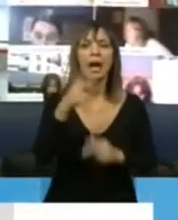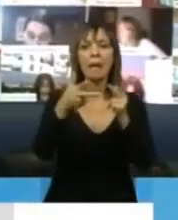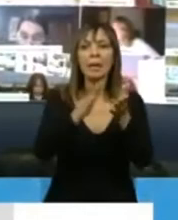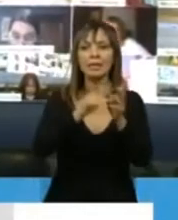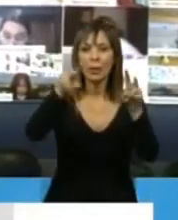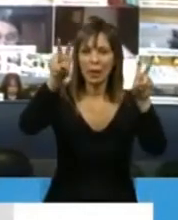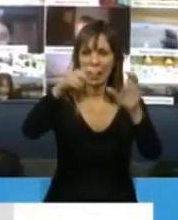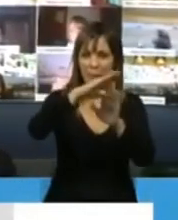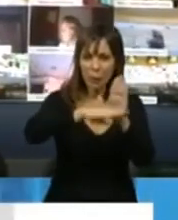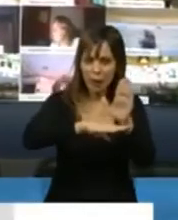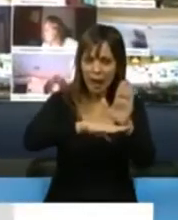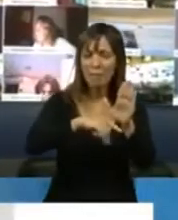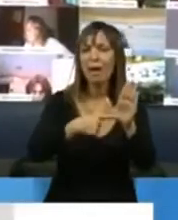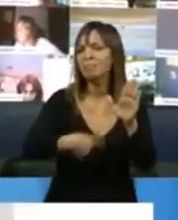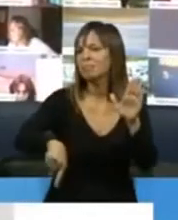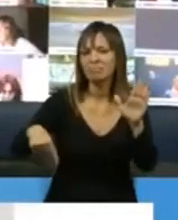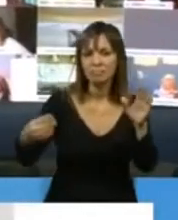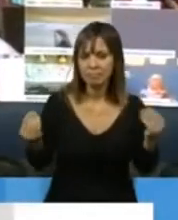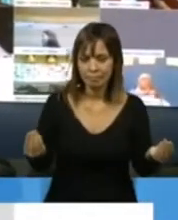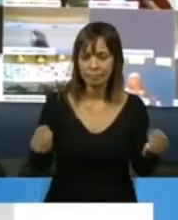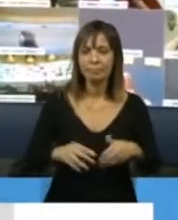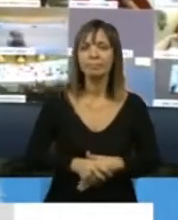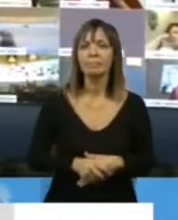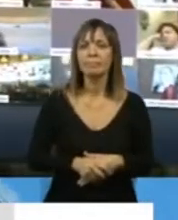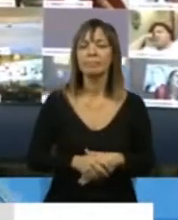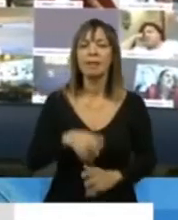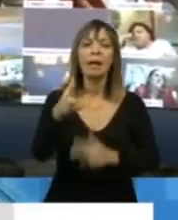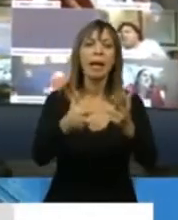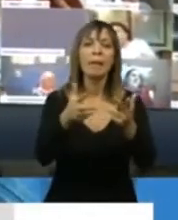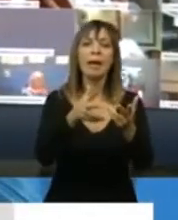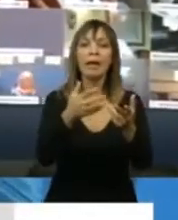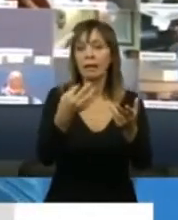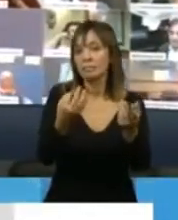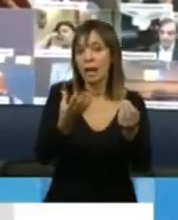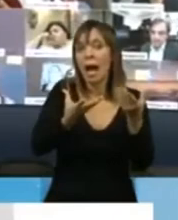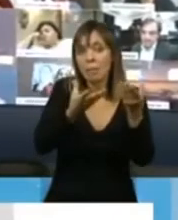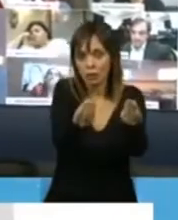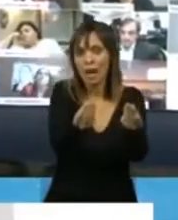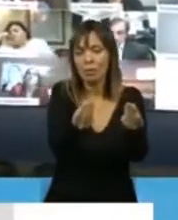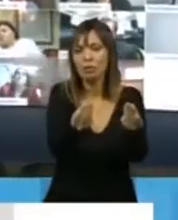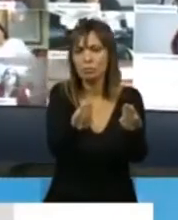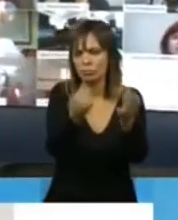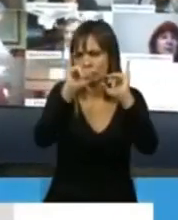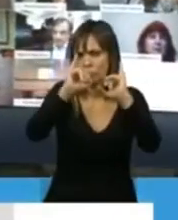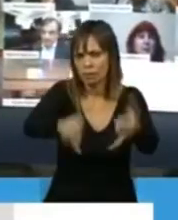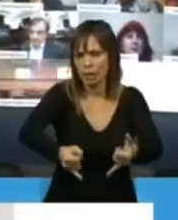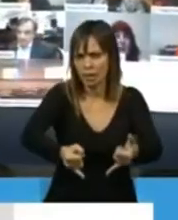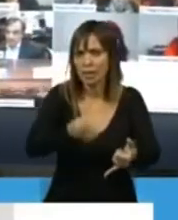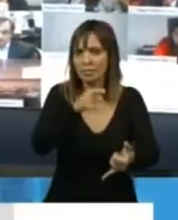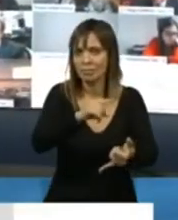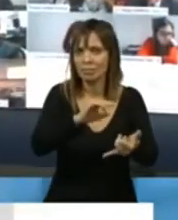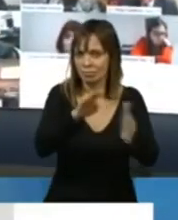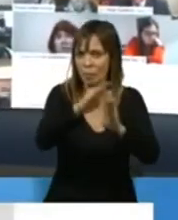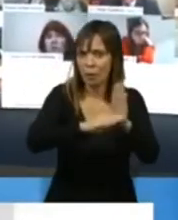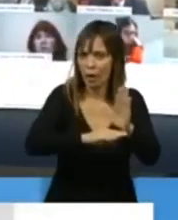implica nada más y nada menos que decir que acompañamos total y absolutamente esta iniciativa.